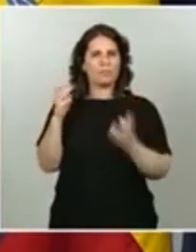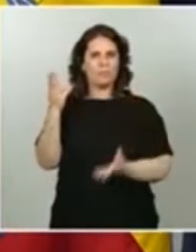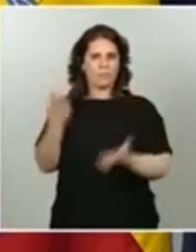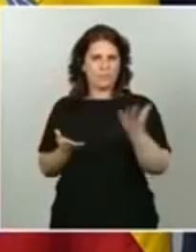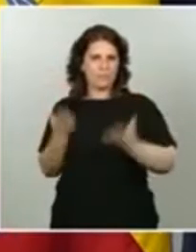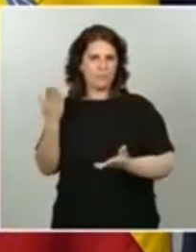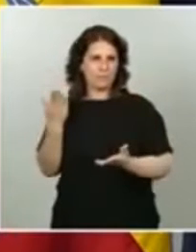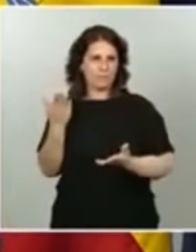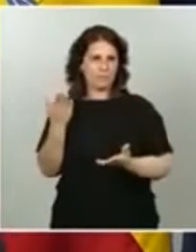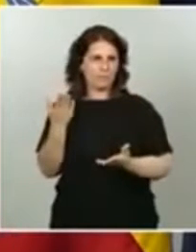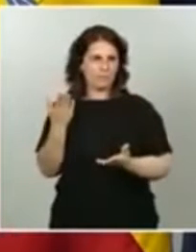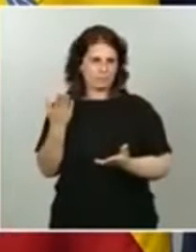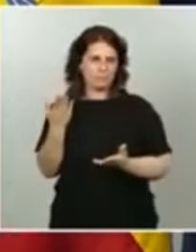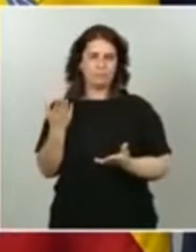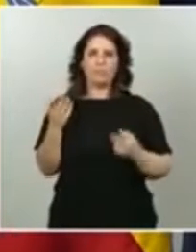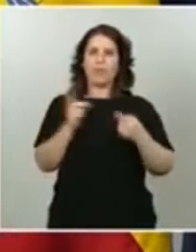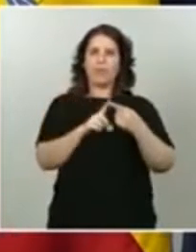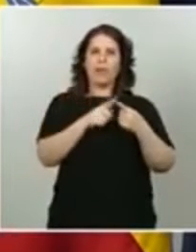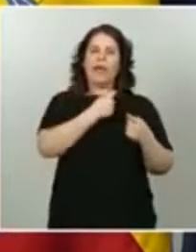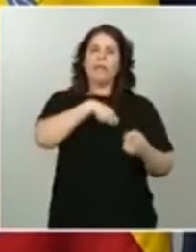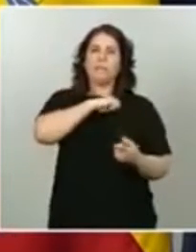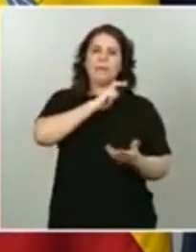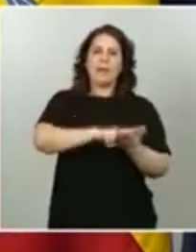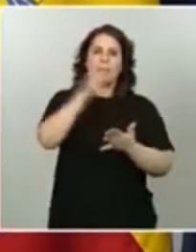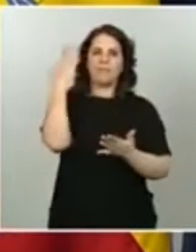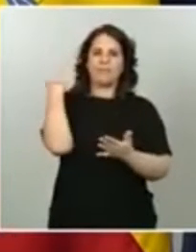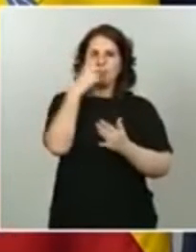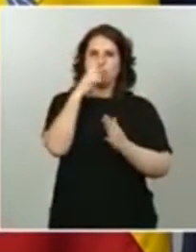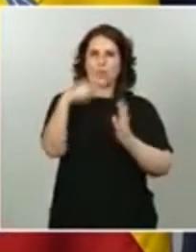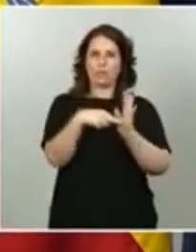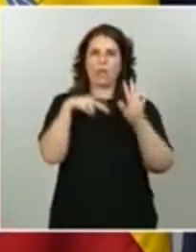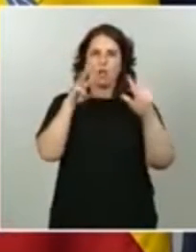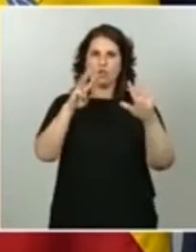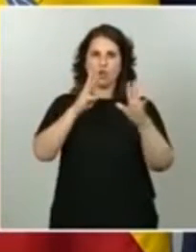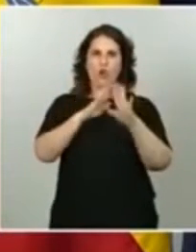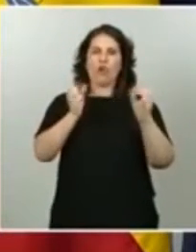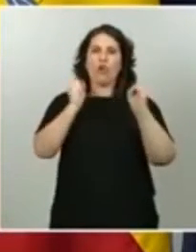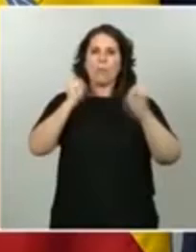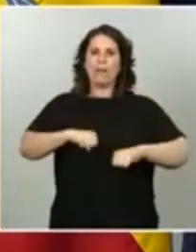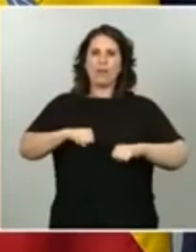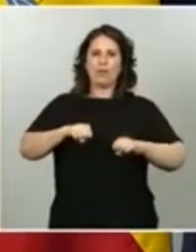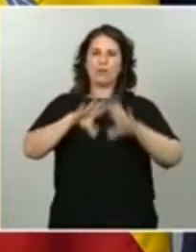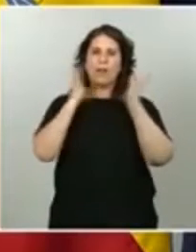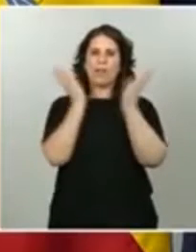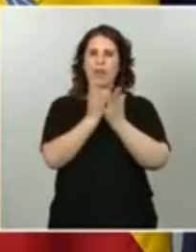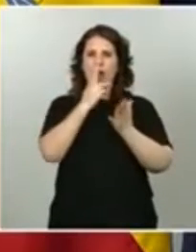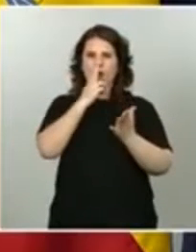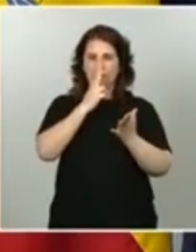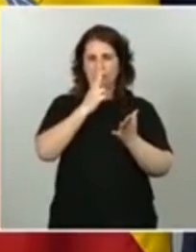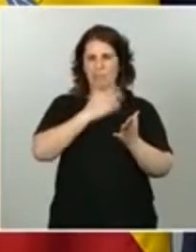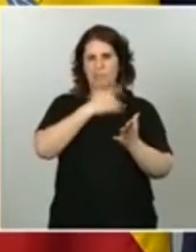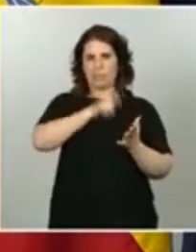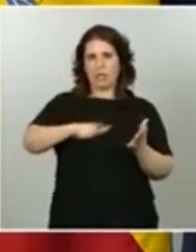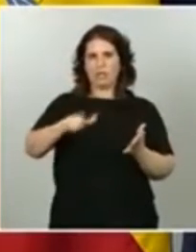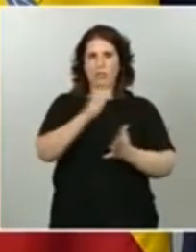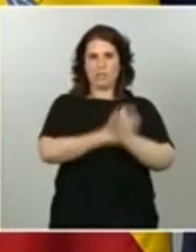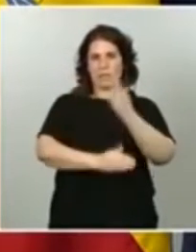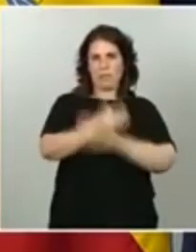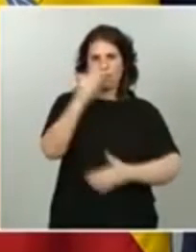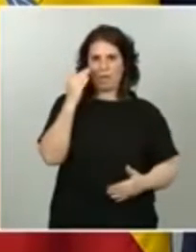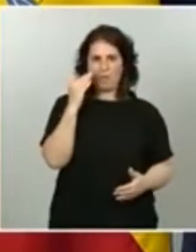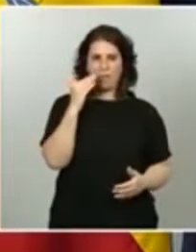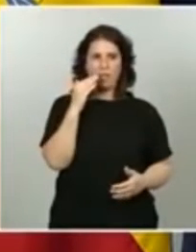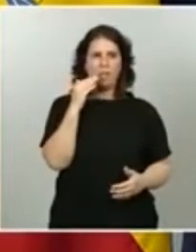España ratificó en el año 2008 el Convenio Internacional sobre los Derechos de las Personas con Discapacidad. Y a partir de ahí empieza la